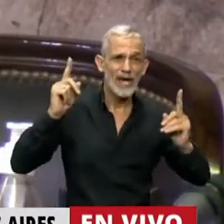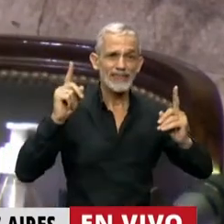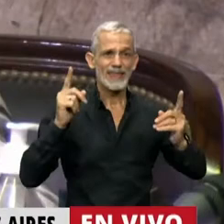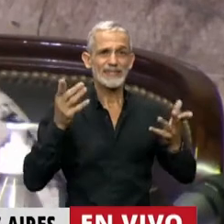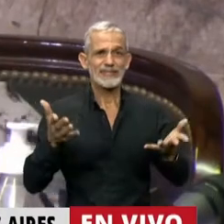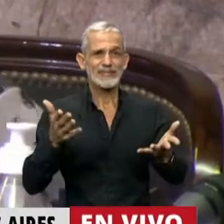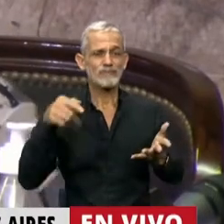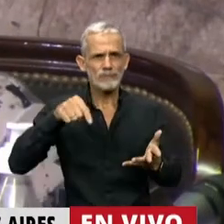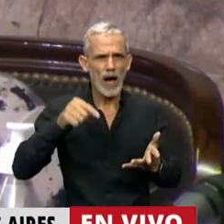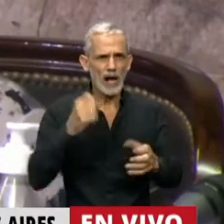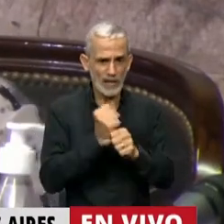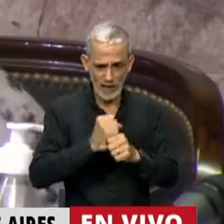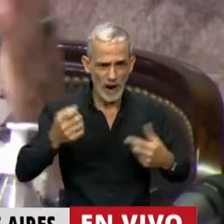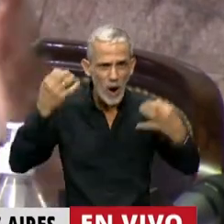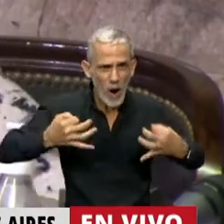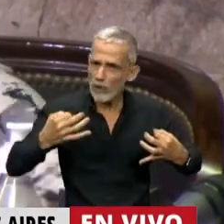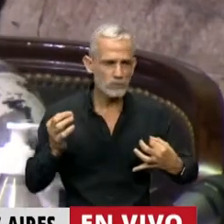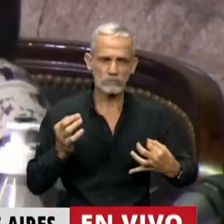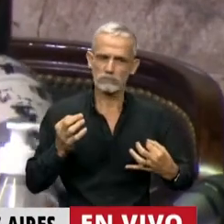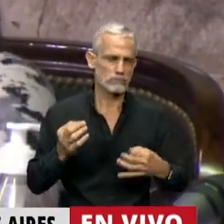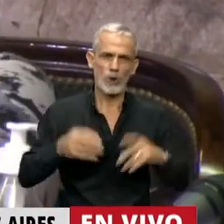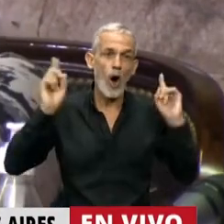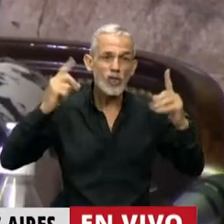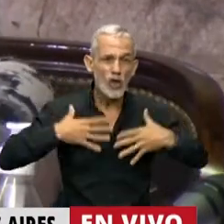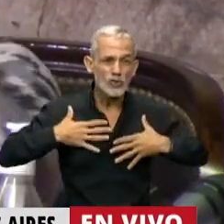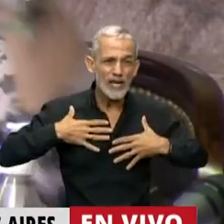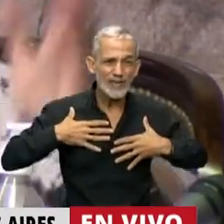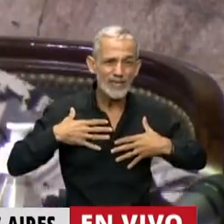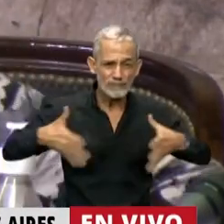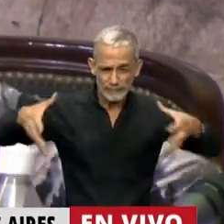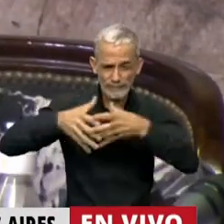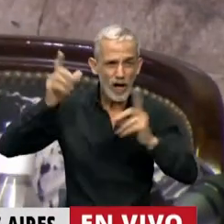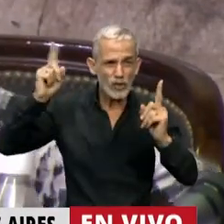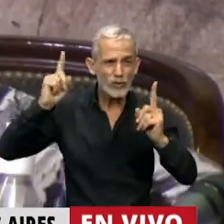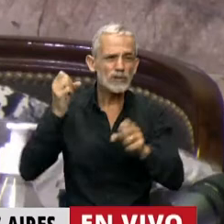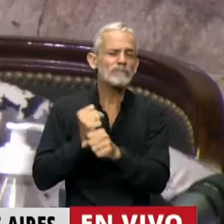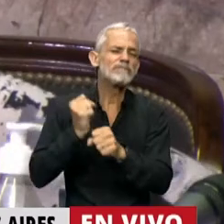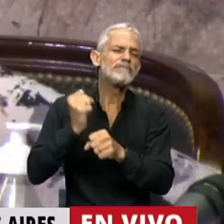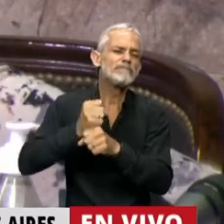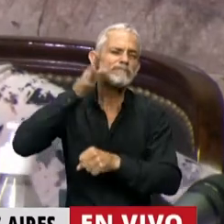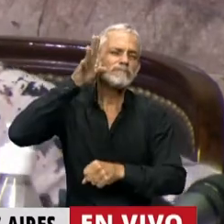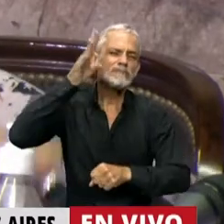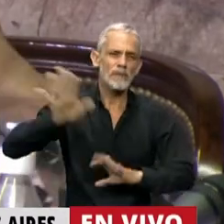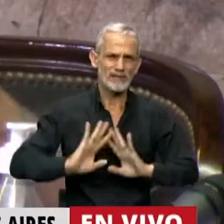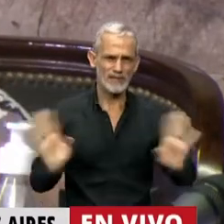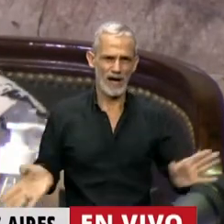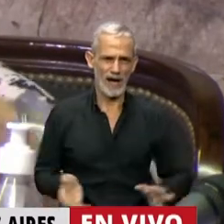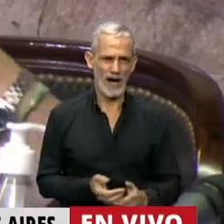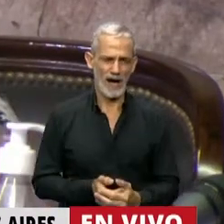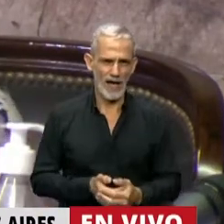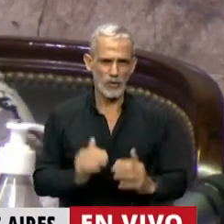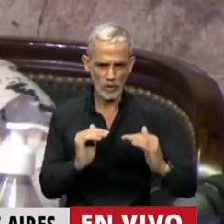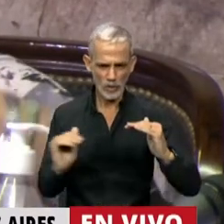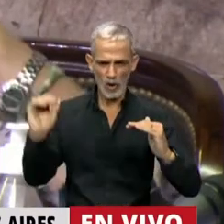no hicimos nuestra tarea adecuadamente. No, la docencia hace tarea de sobra, de más